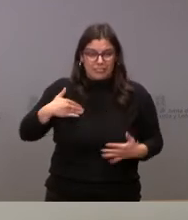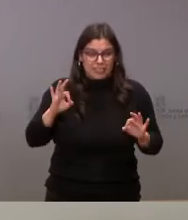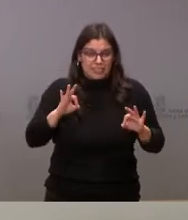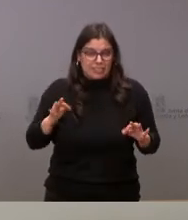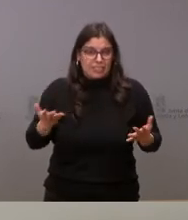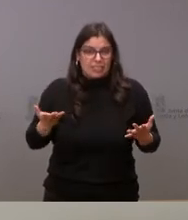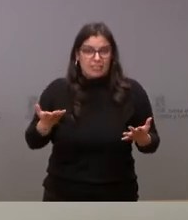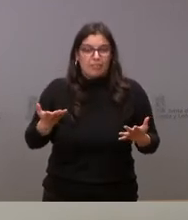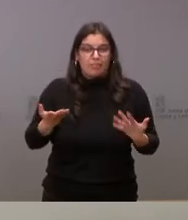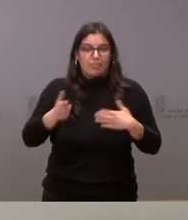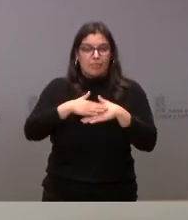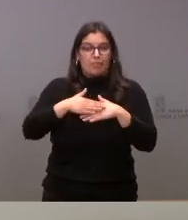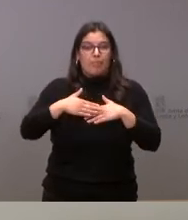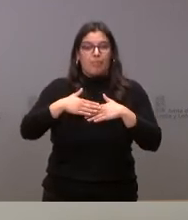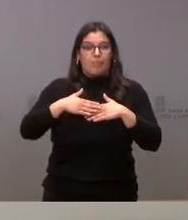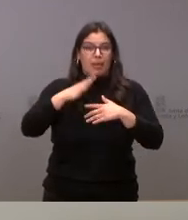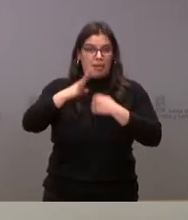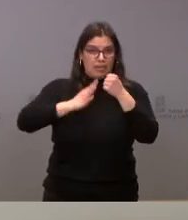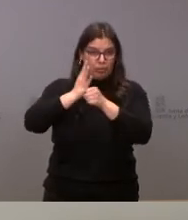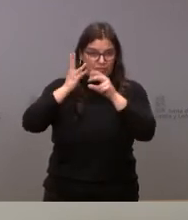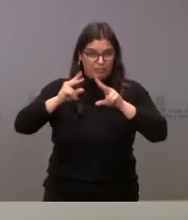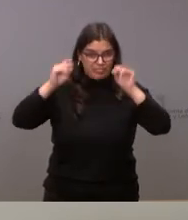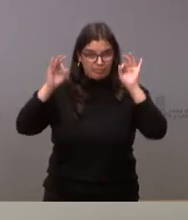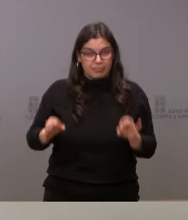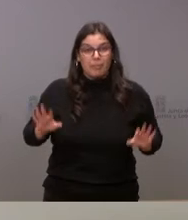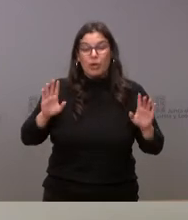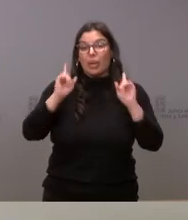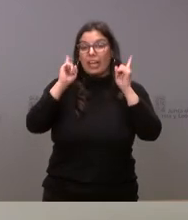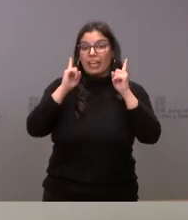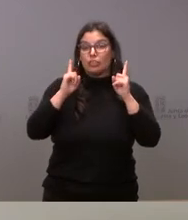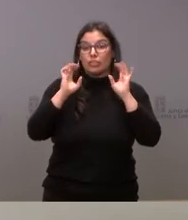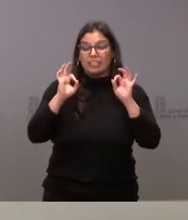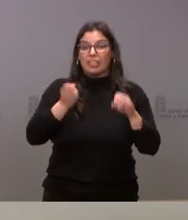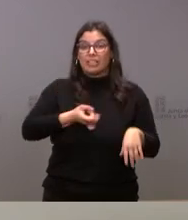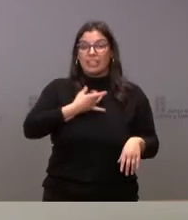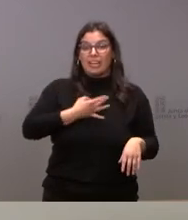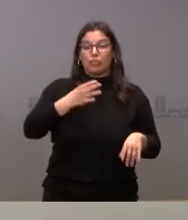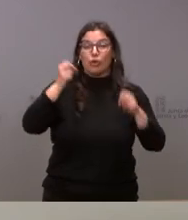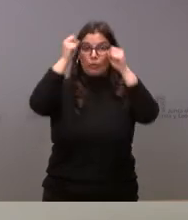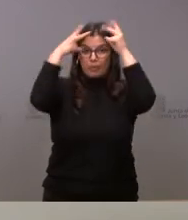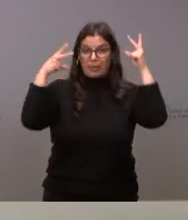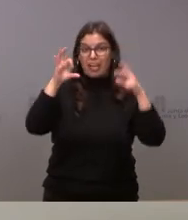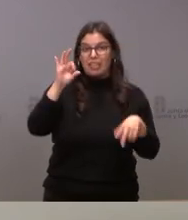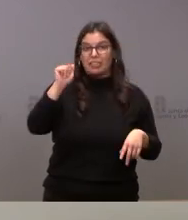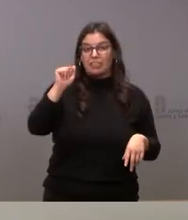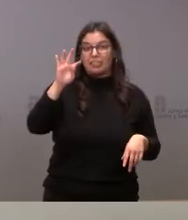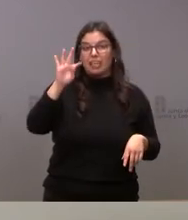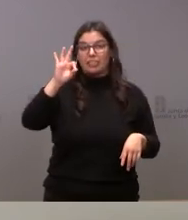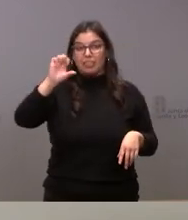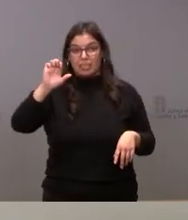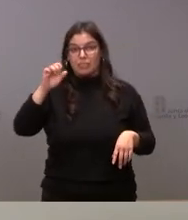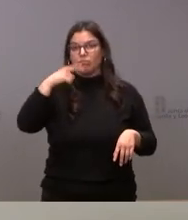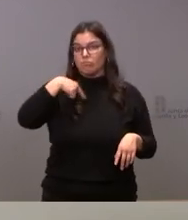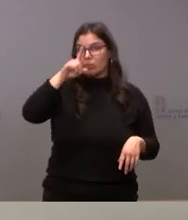para completar esa legislatura, pero en el caso concreto del SADSE y del personal de enfermerías, recuerdo que se firmó